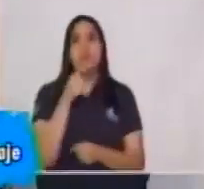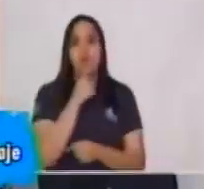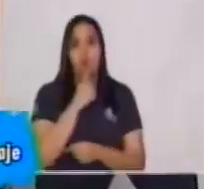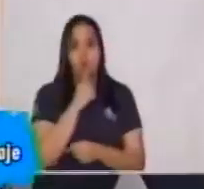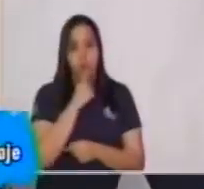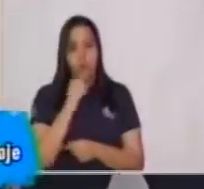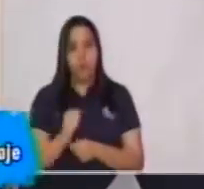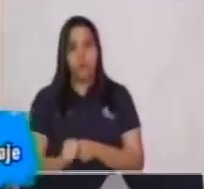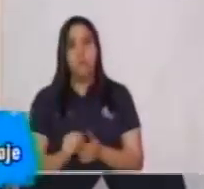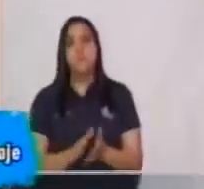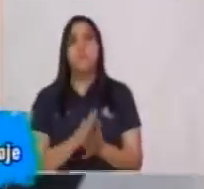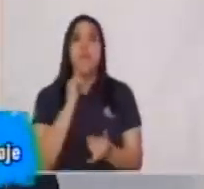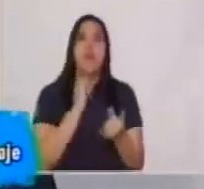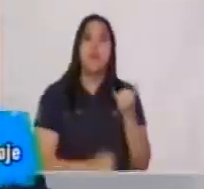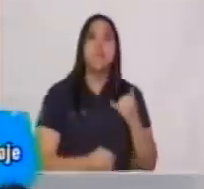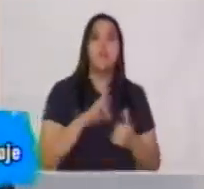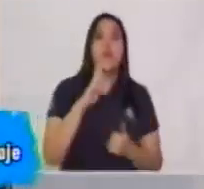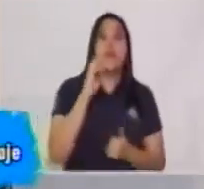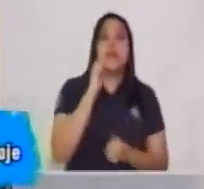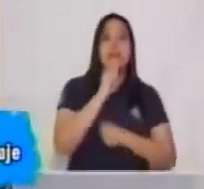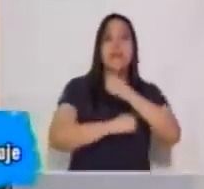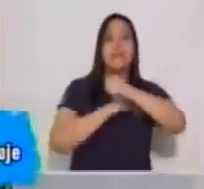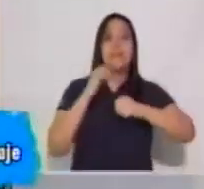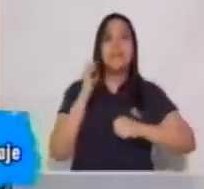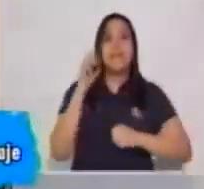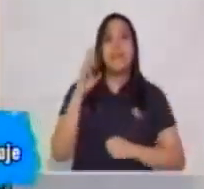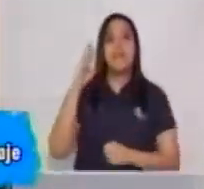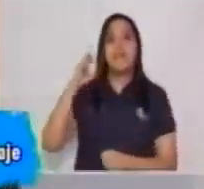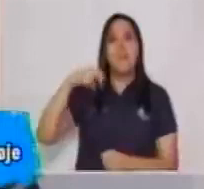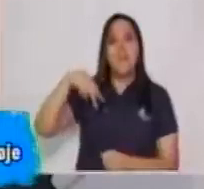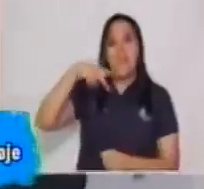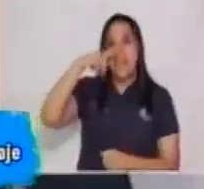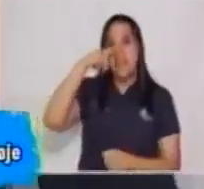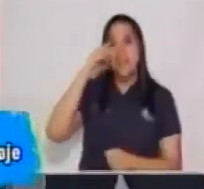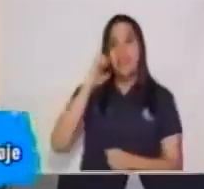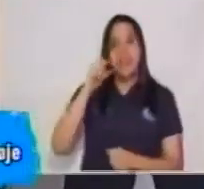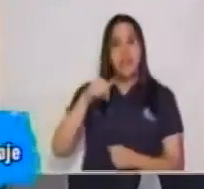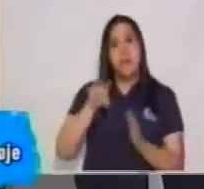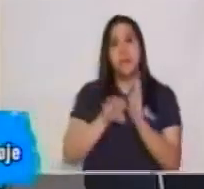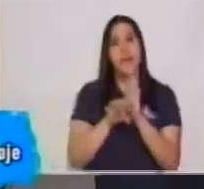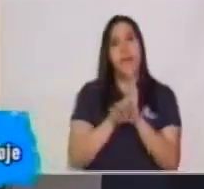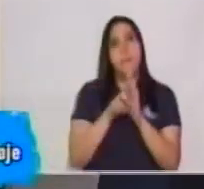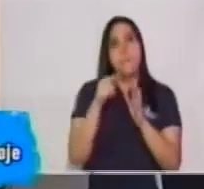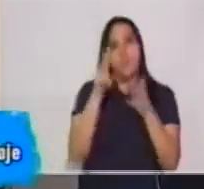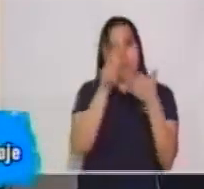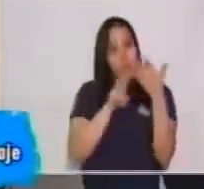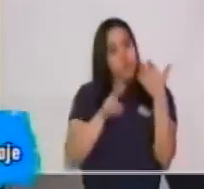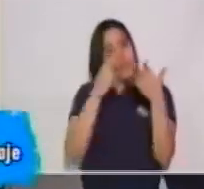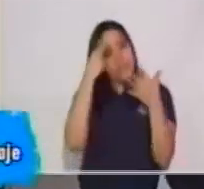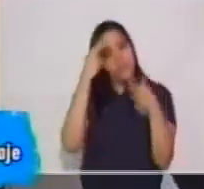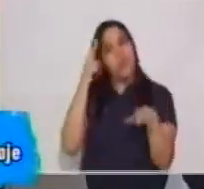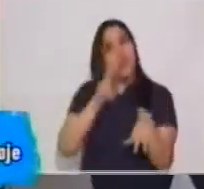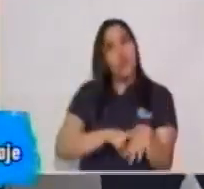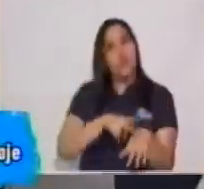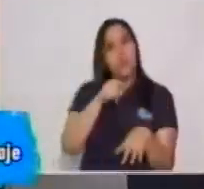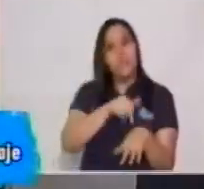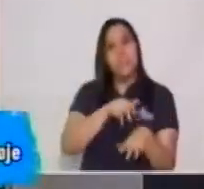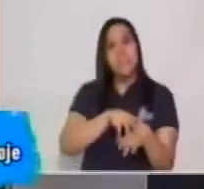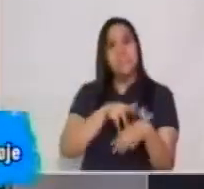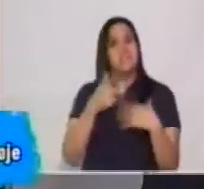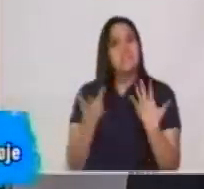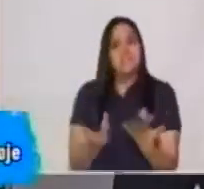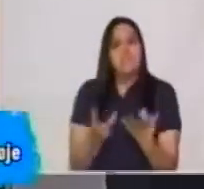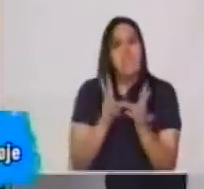Y por último, el referente. Si él está leyendo sobre noticias, no sabemos realmente qué tipo de noticias está leyendo.